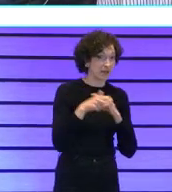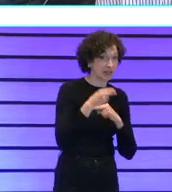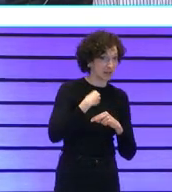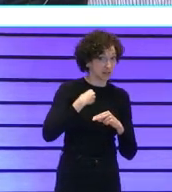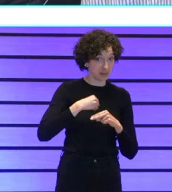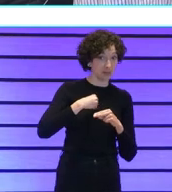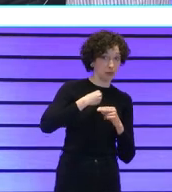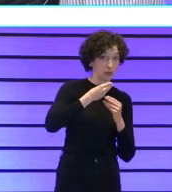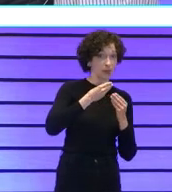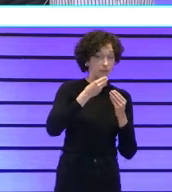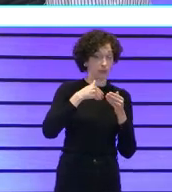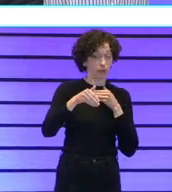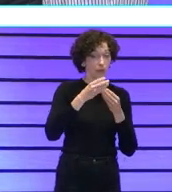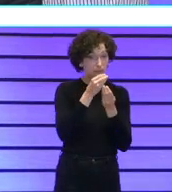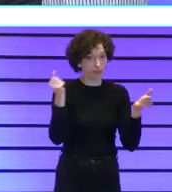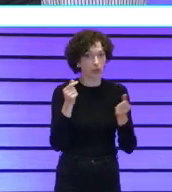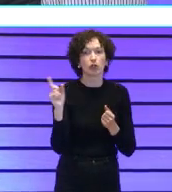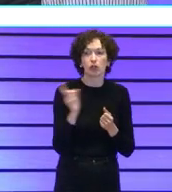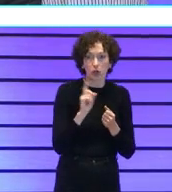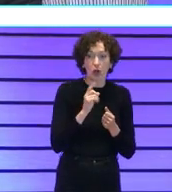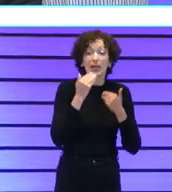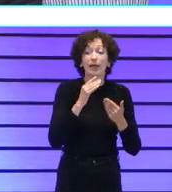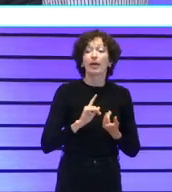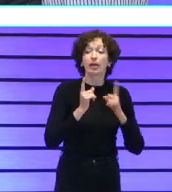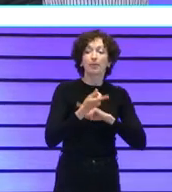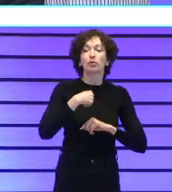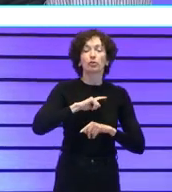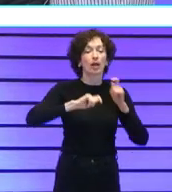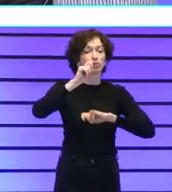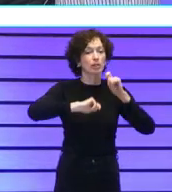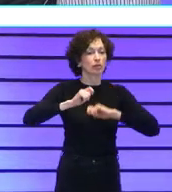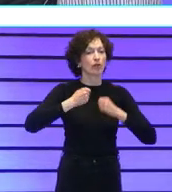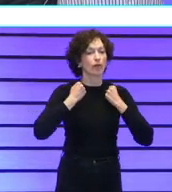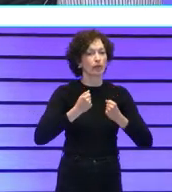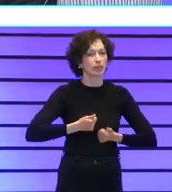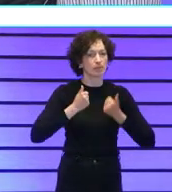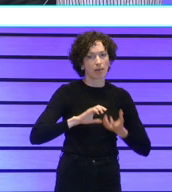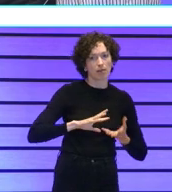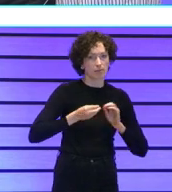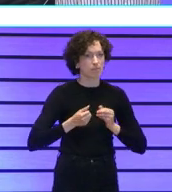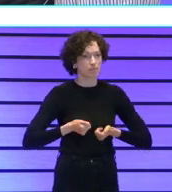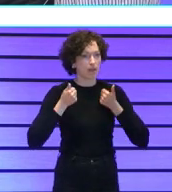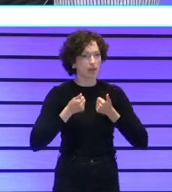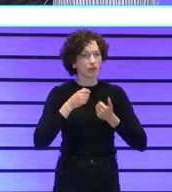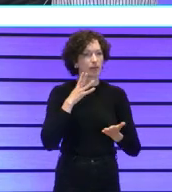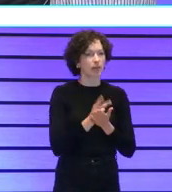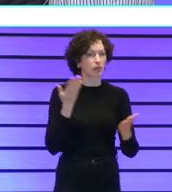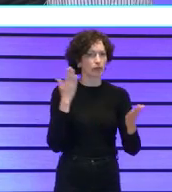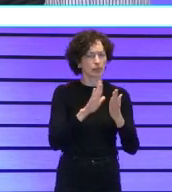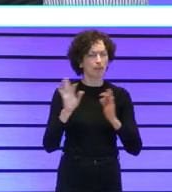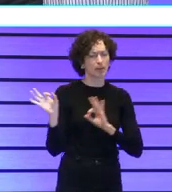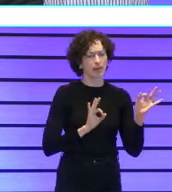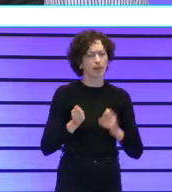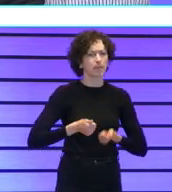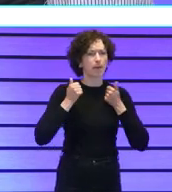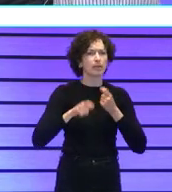los nuevos vientos van a convertirnos en organizaciones más fuertes más resilientes más preparadas para afrontar los retos y para alcanzar con